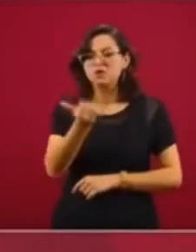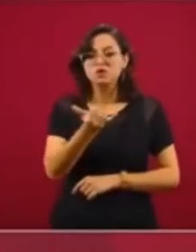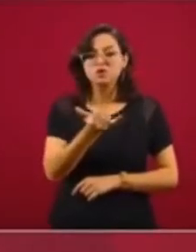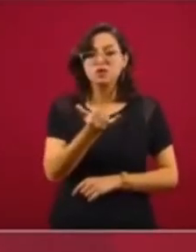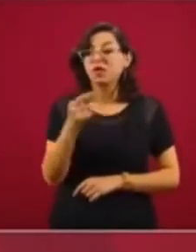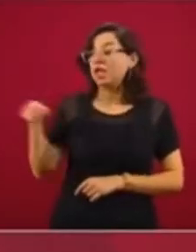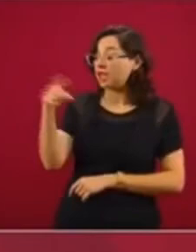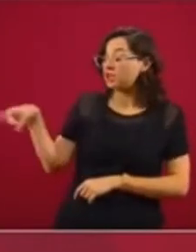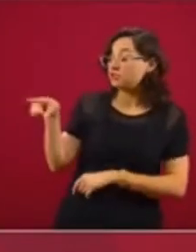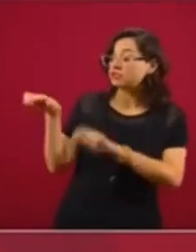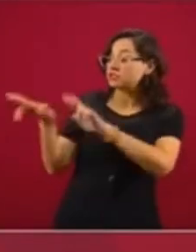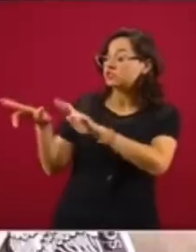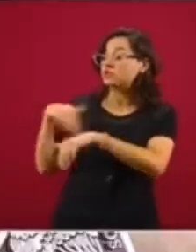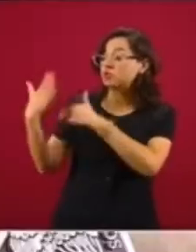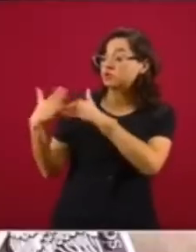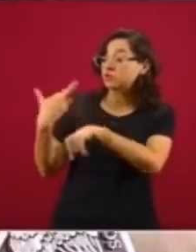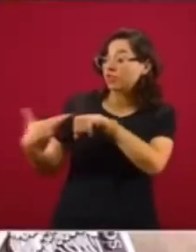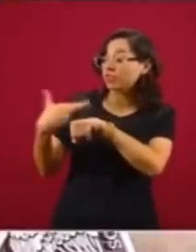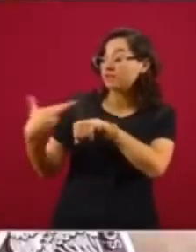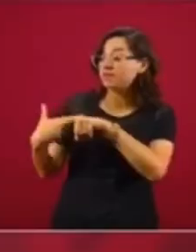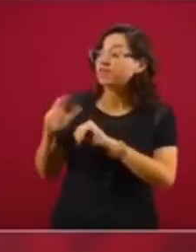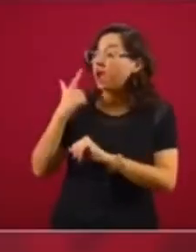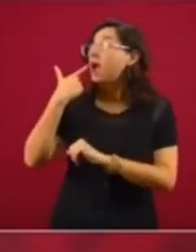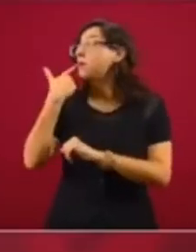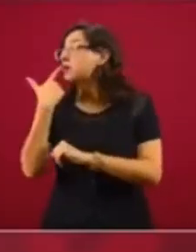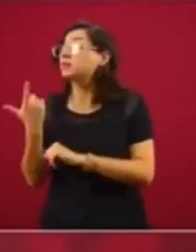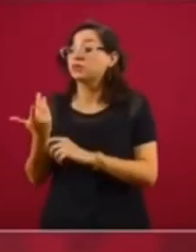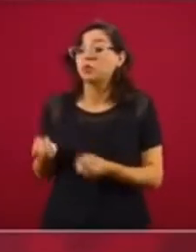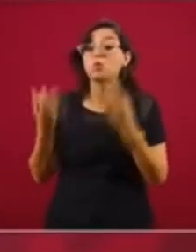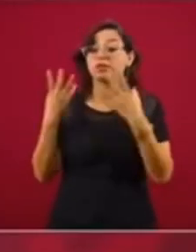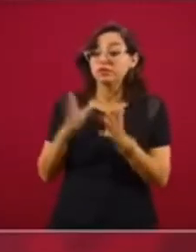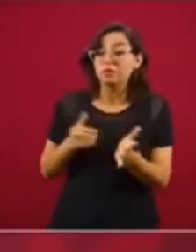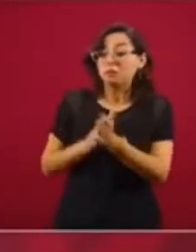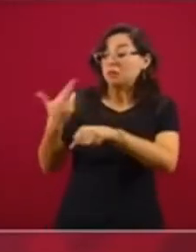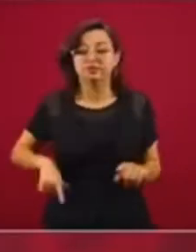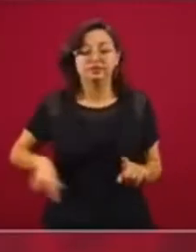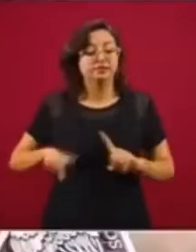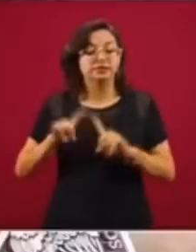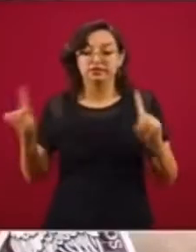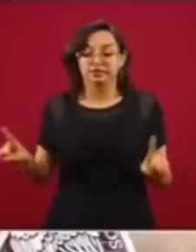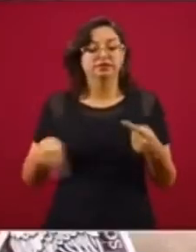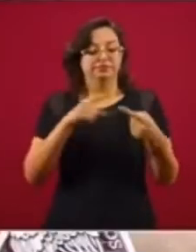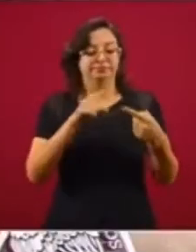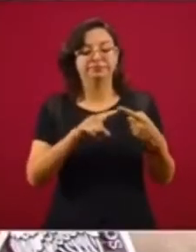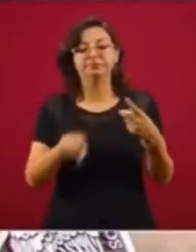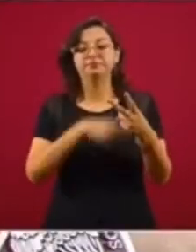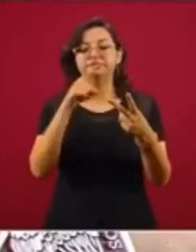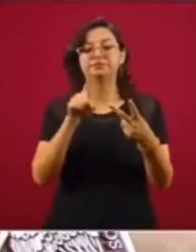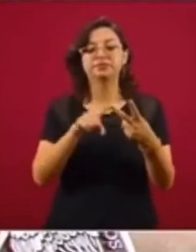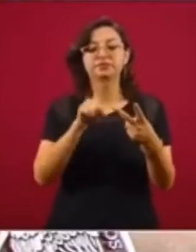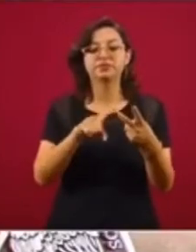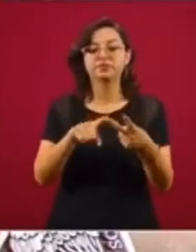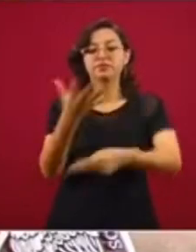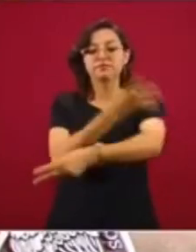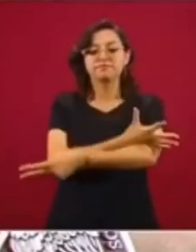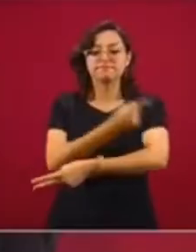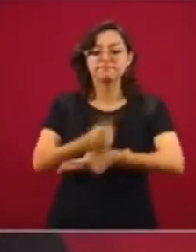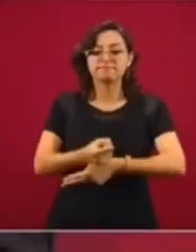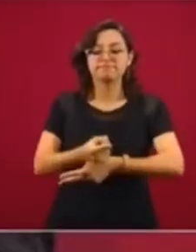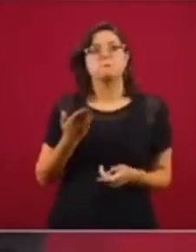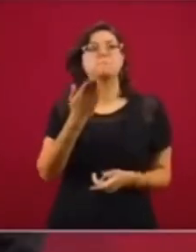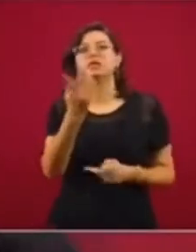que les van a solicitar la banca comercial a los pequeños empresarios. Segundo, honestidad